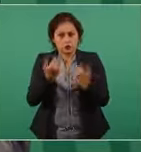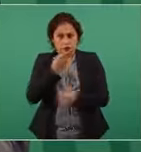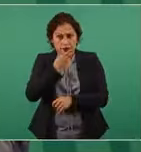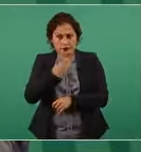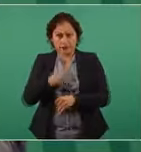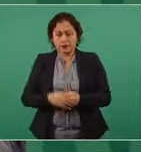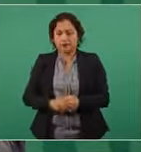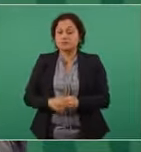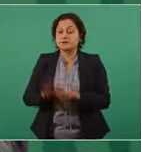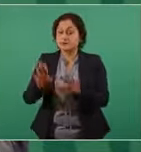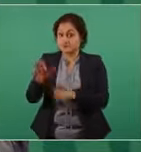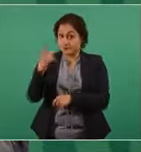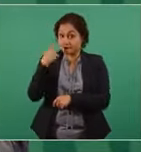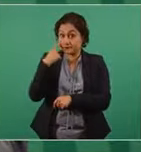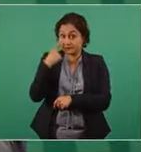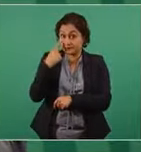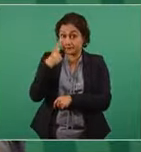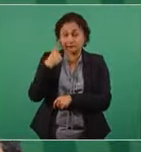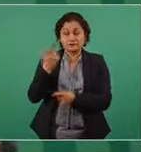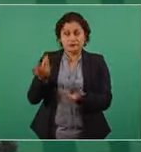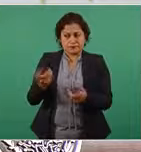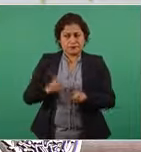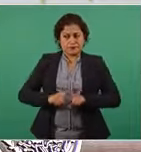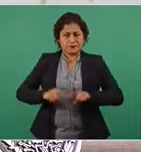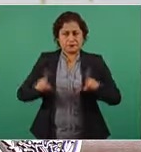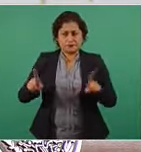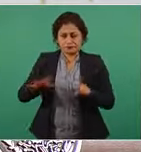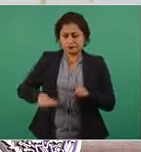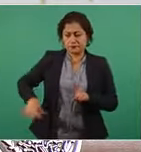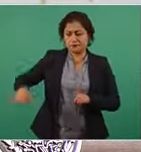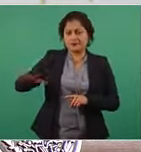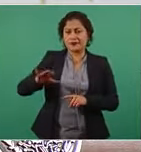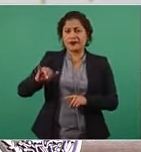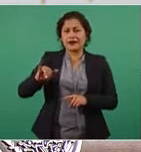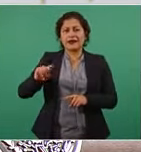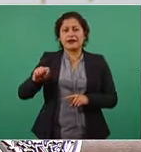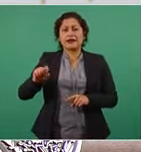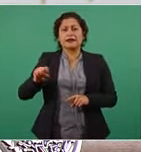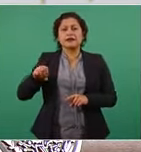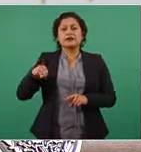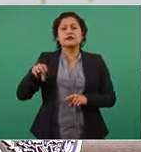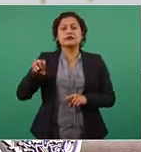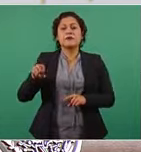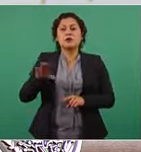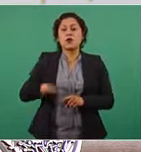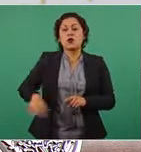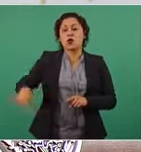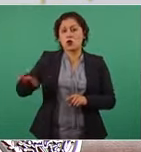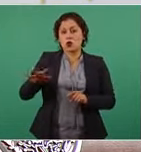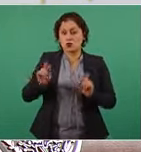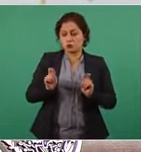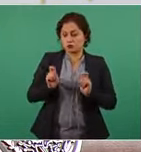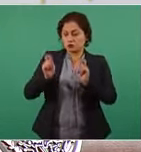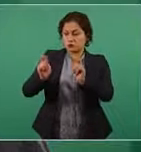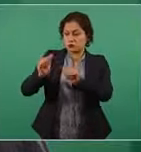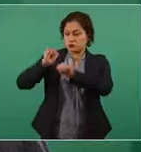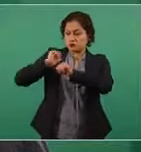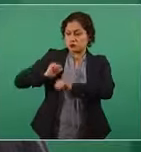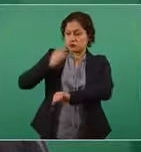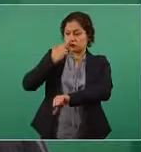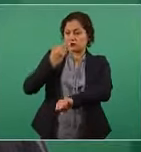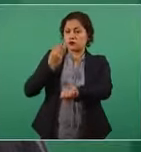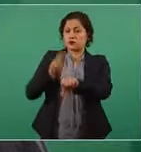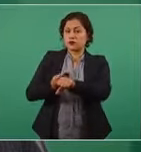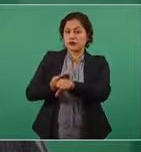toda la seguridad en el Istmo va a estar a cargo de la